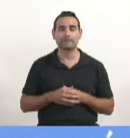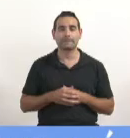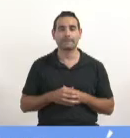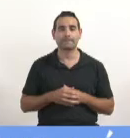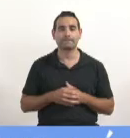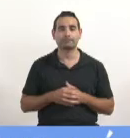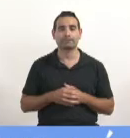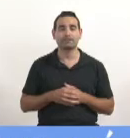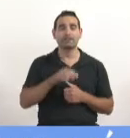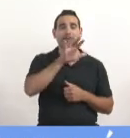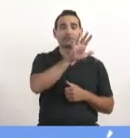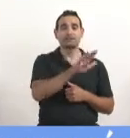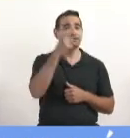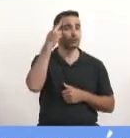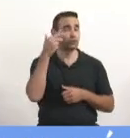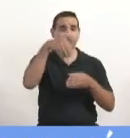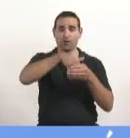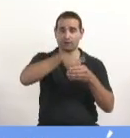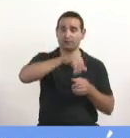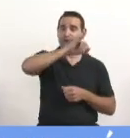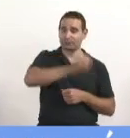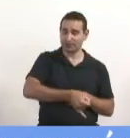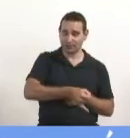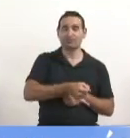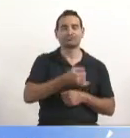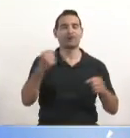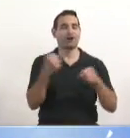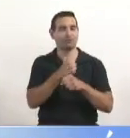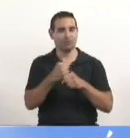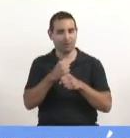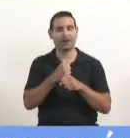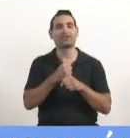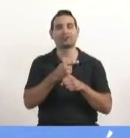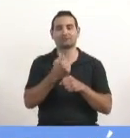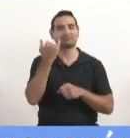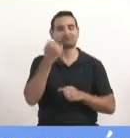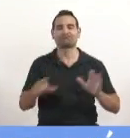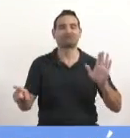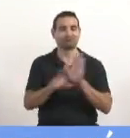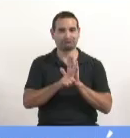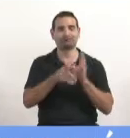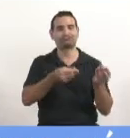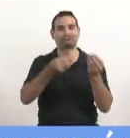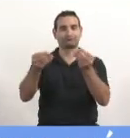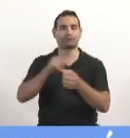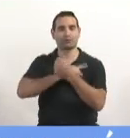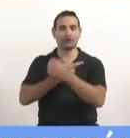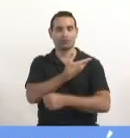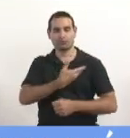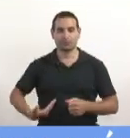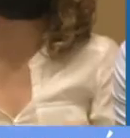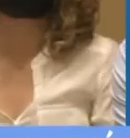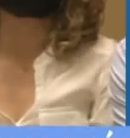Con 59 votos afirmativos, resulta aprobado. Se convierte en ley, se comunica al Poder Ejecutivo.